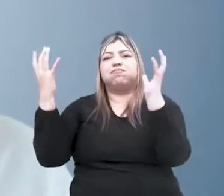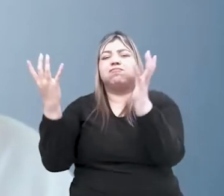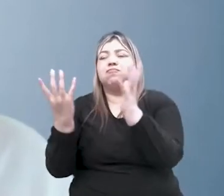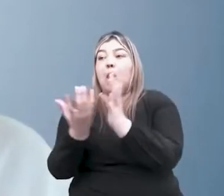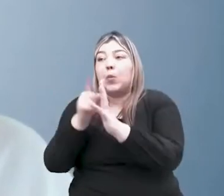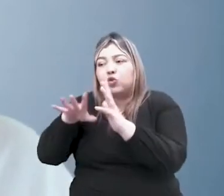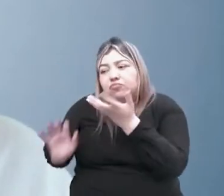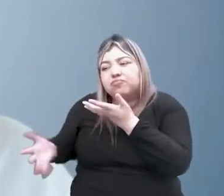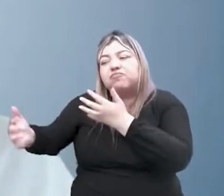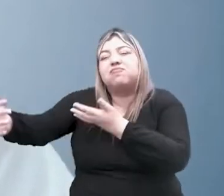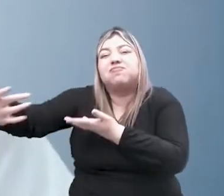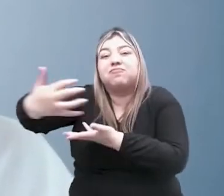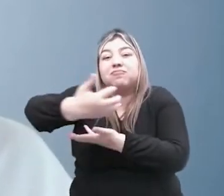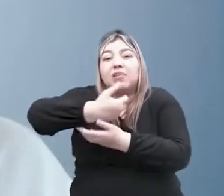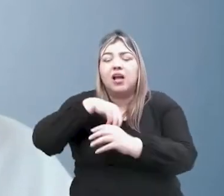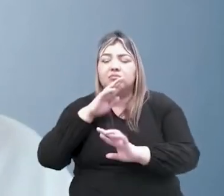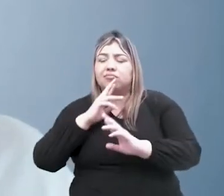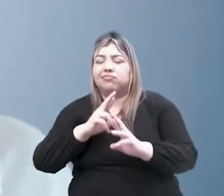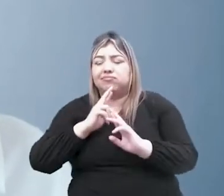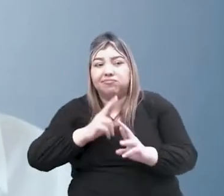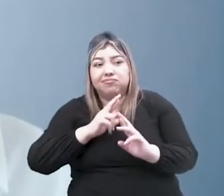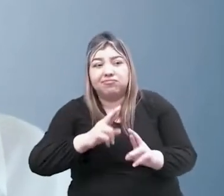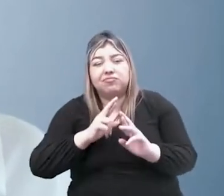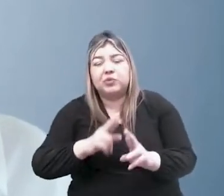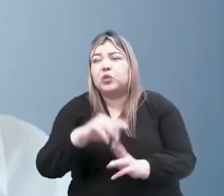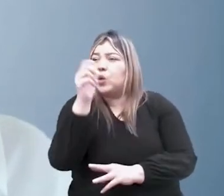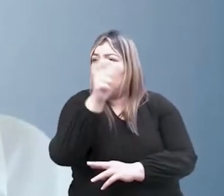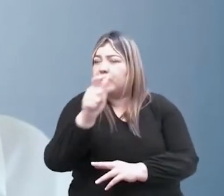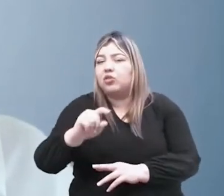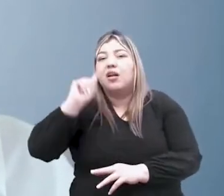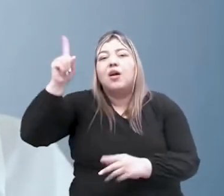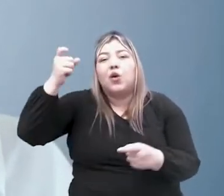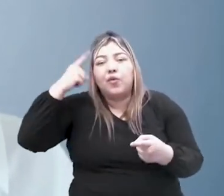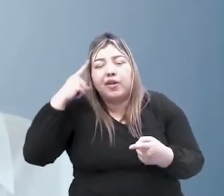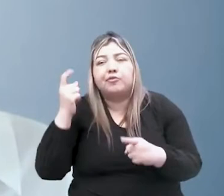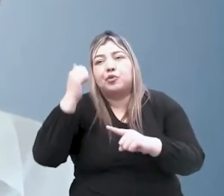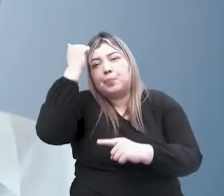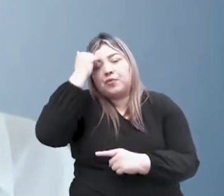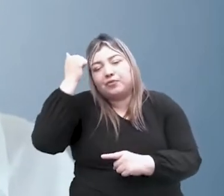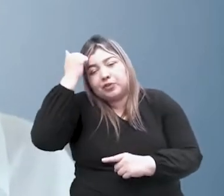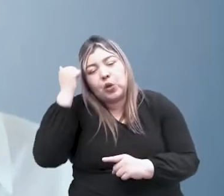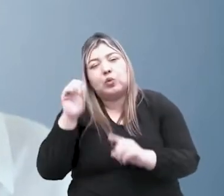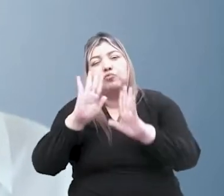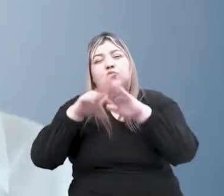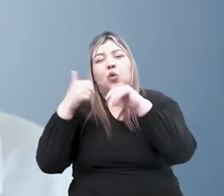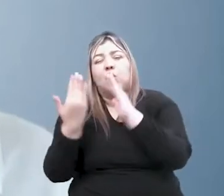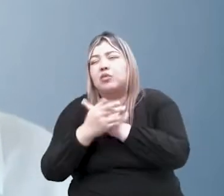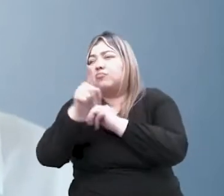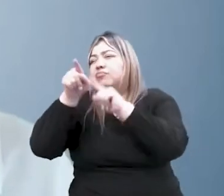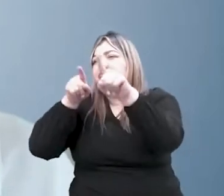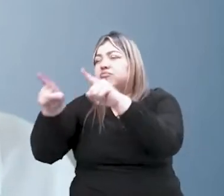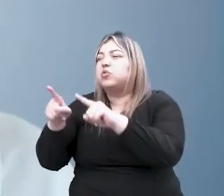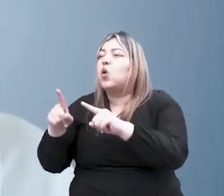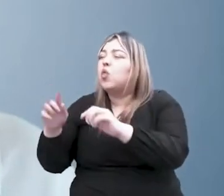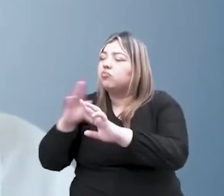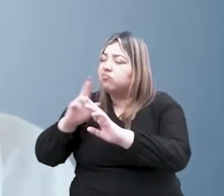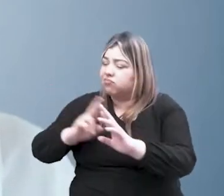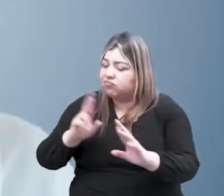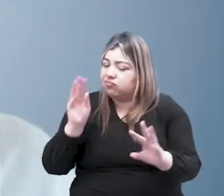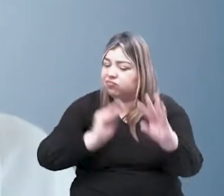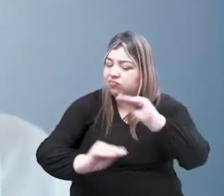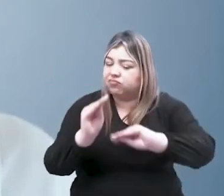a organizaciones, a ciudadanos y por supuesto a todos los actores educativos, a forjar un nuevo